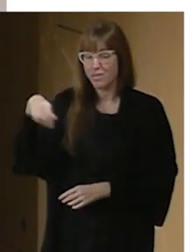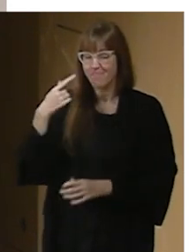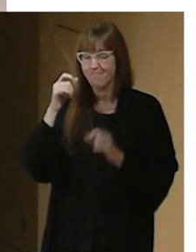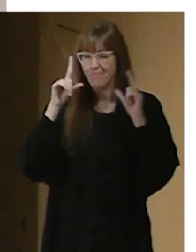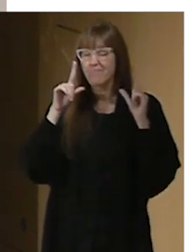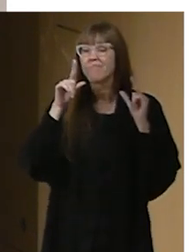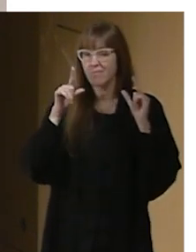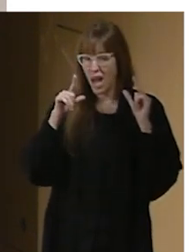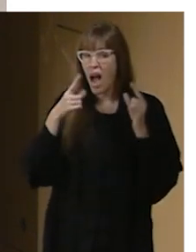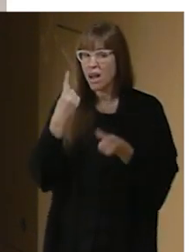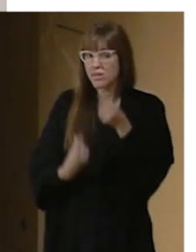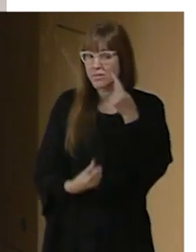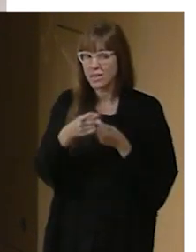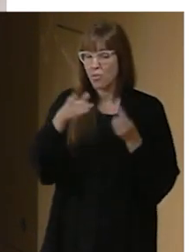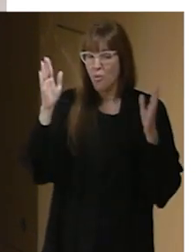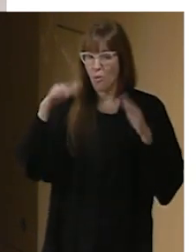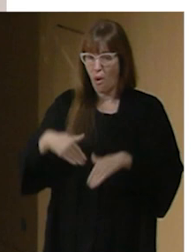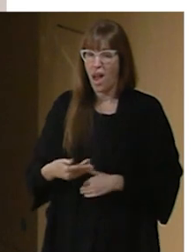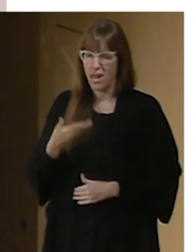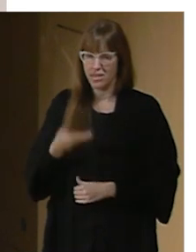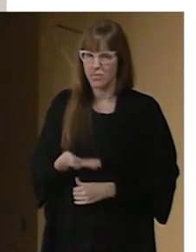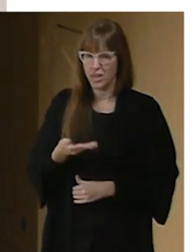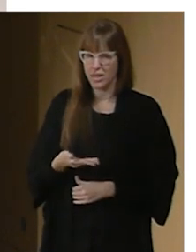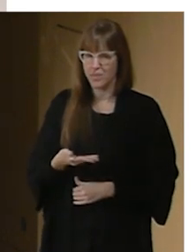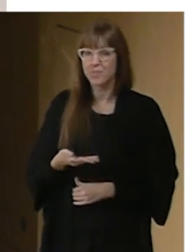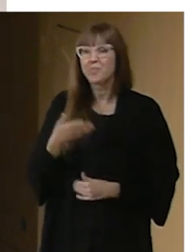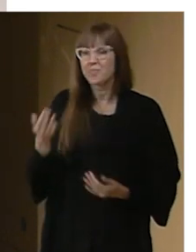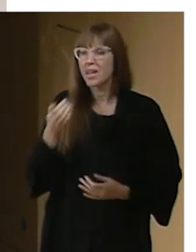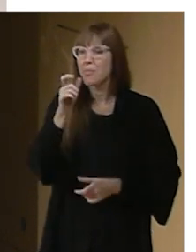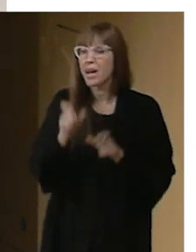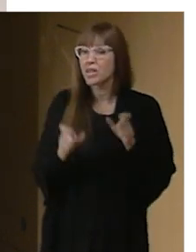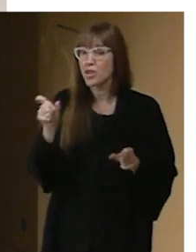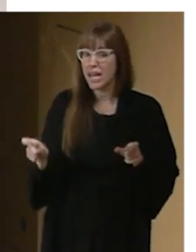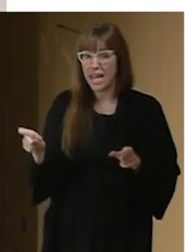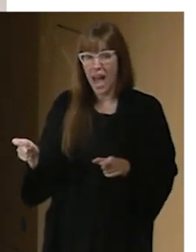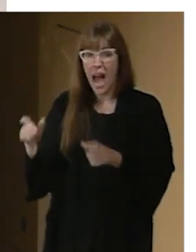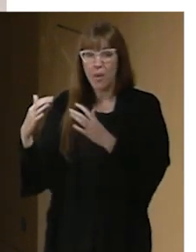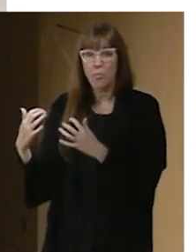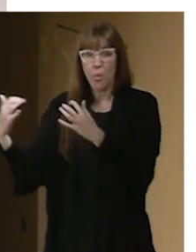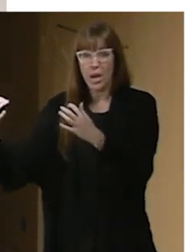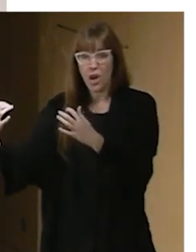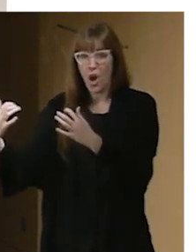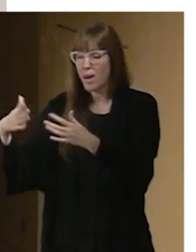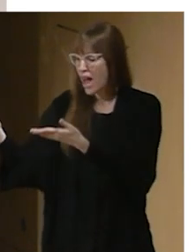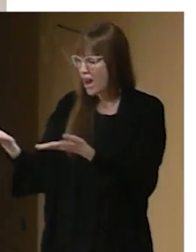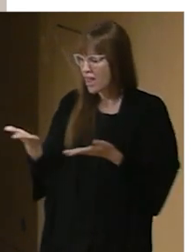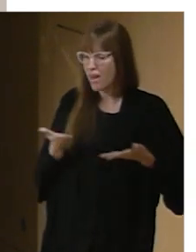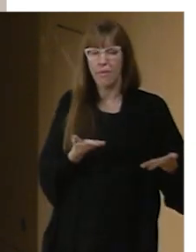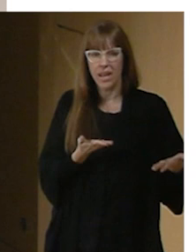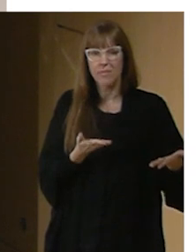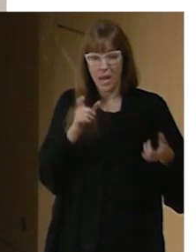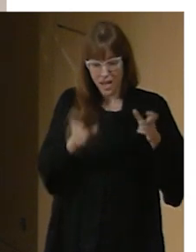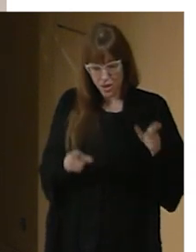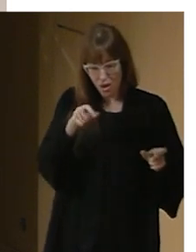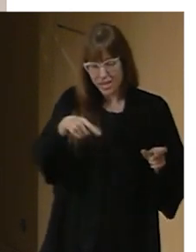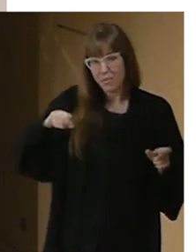que las personas que van a recibir al público sepan perfectamente cuáles son las